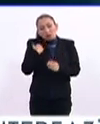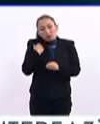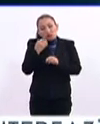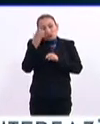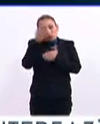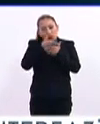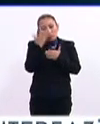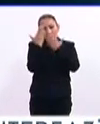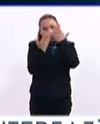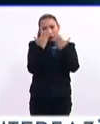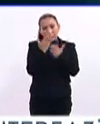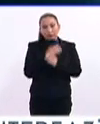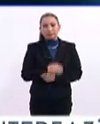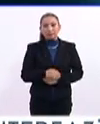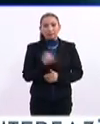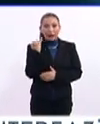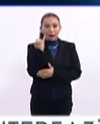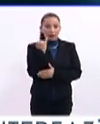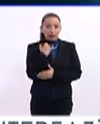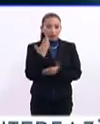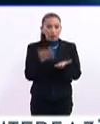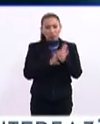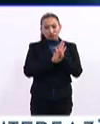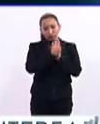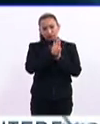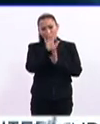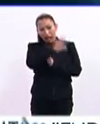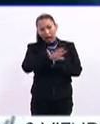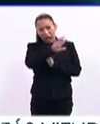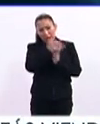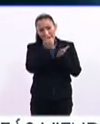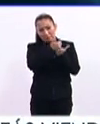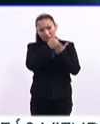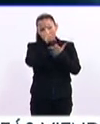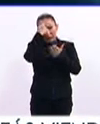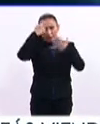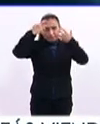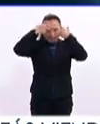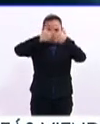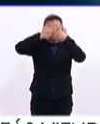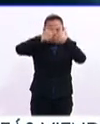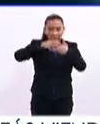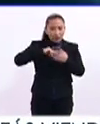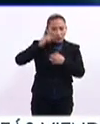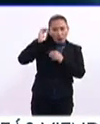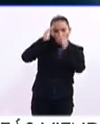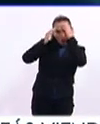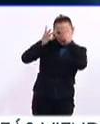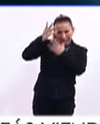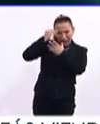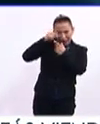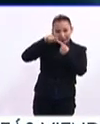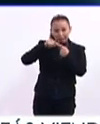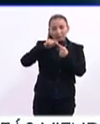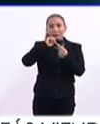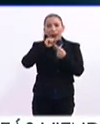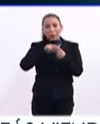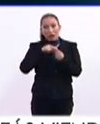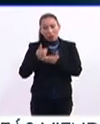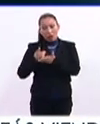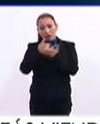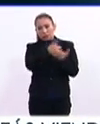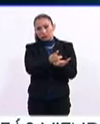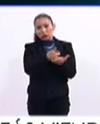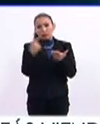tareas. Se desarrollan muchísimas áreas del cerebro, aparte de la construcción del conocimiento que con